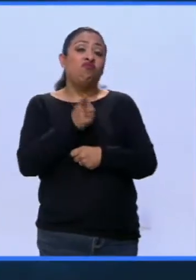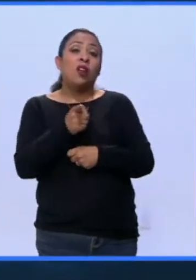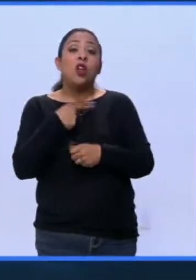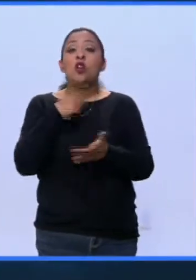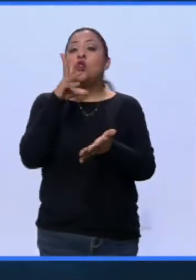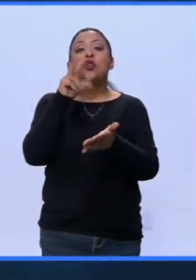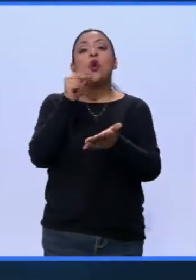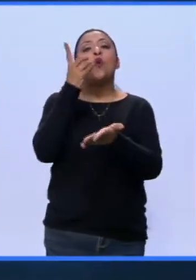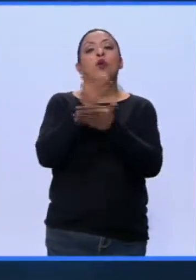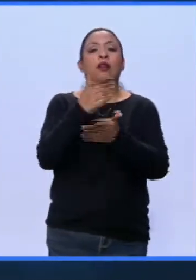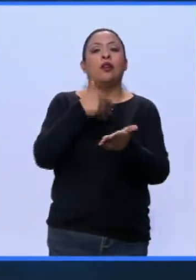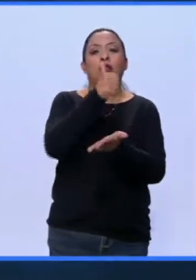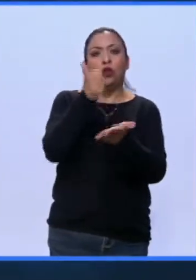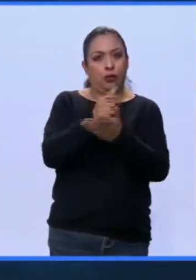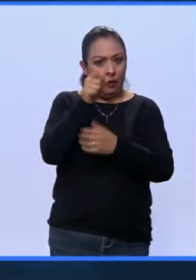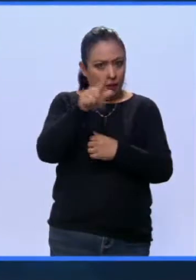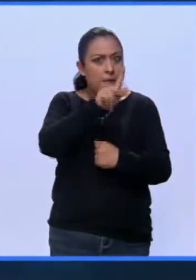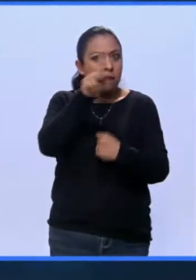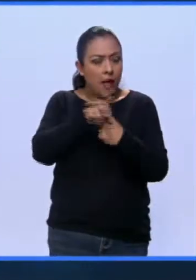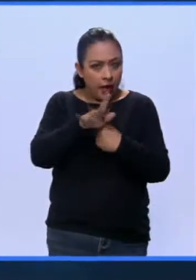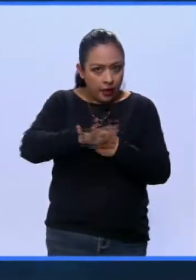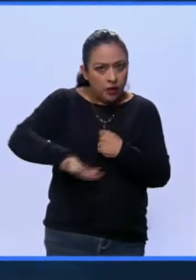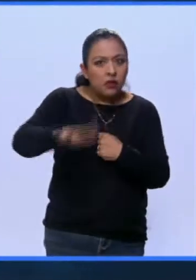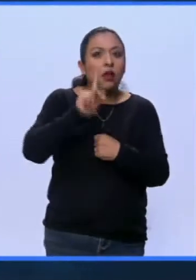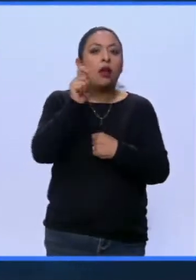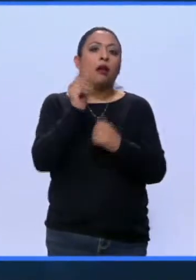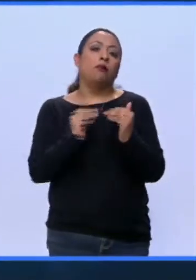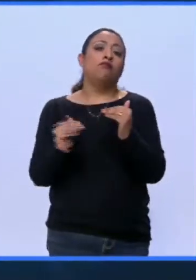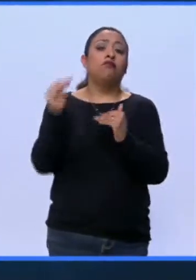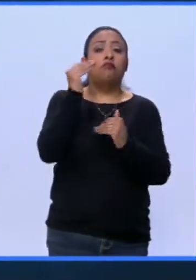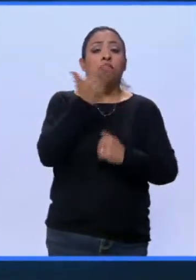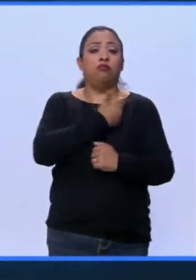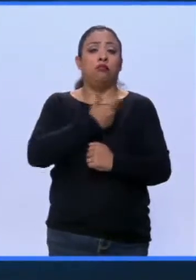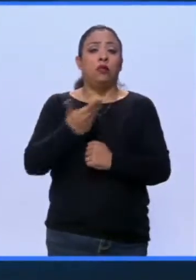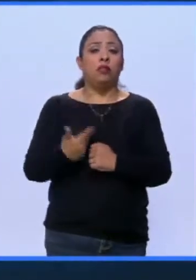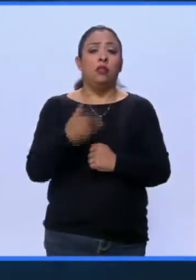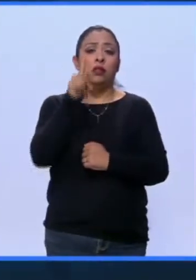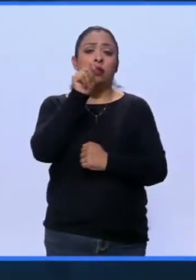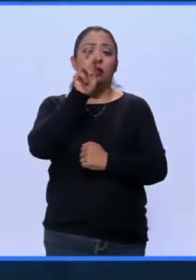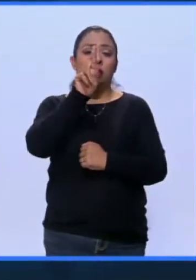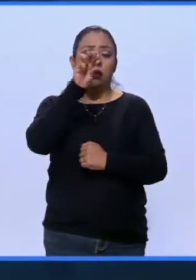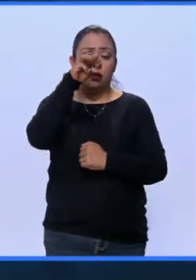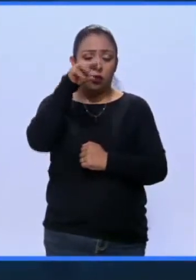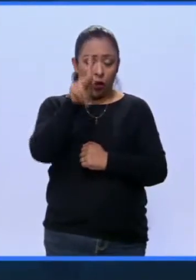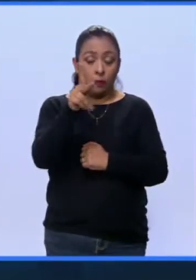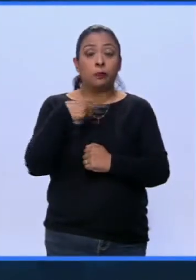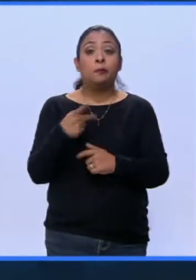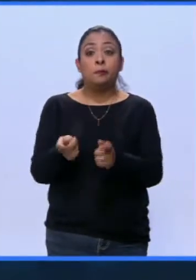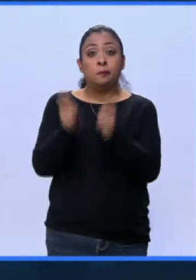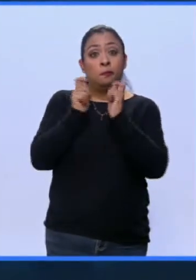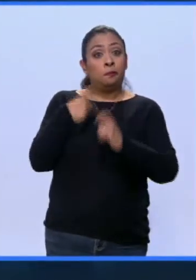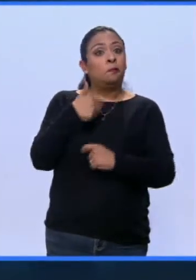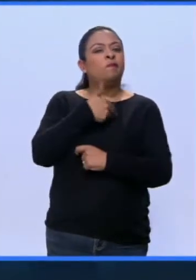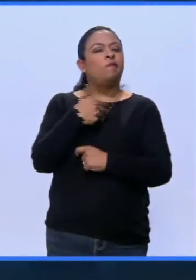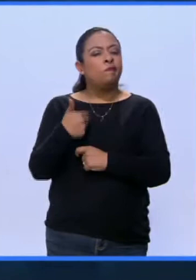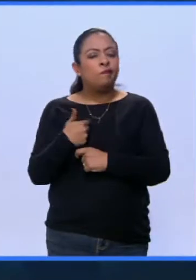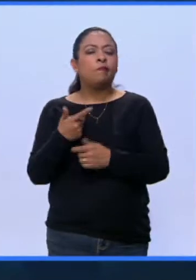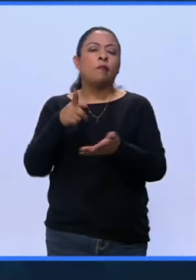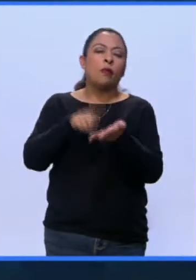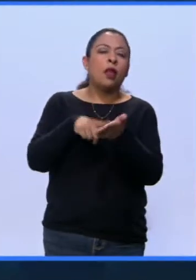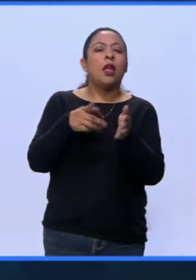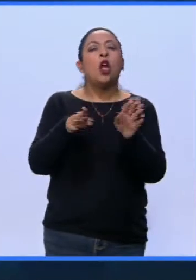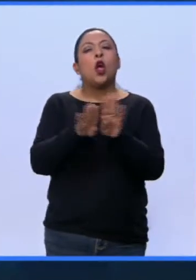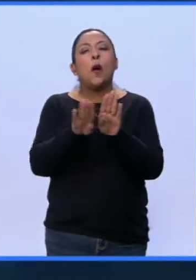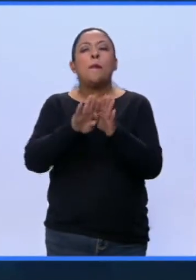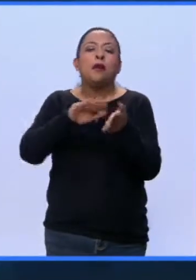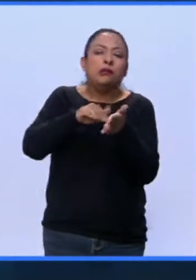civilización, sino a nuestro país, que representa el ascenso de Donald Trump. Su toma de posiciones estratégicas en